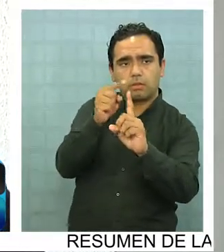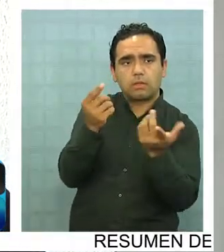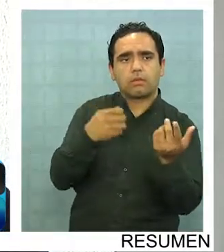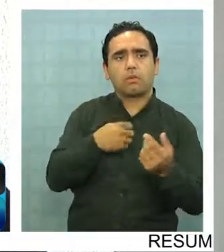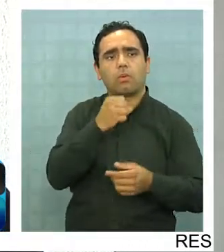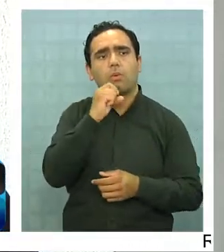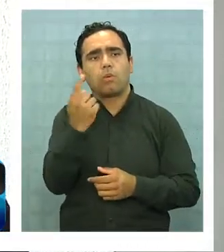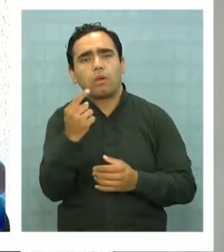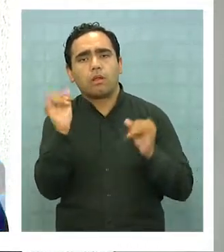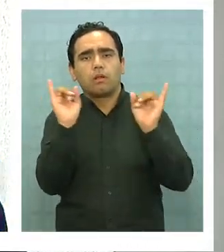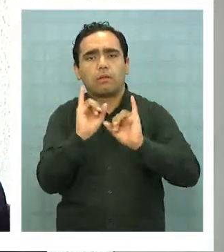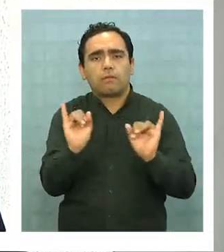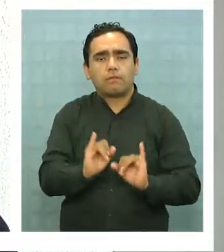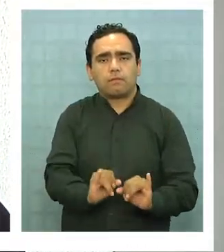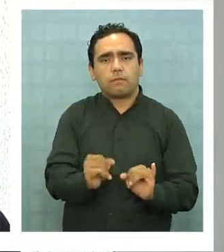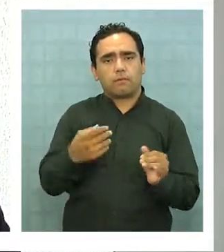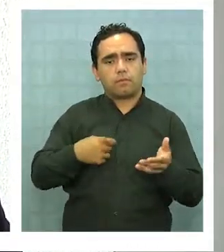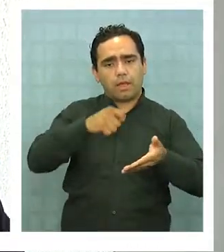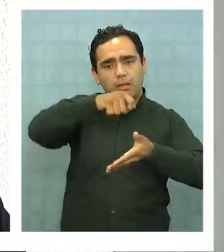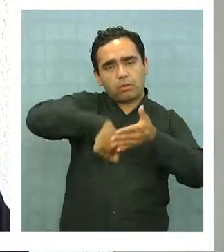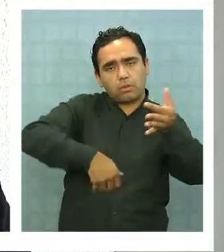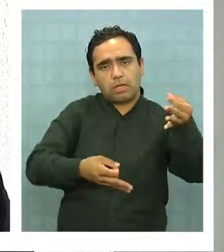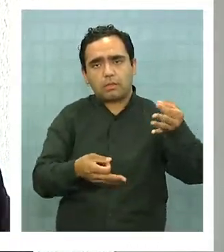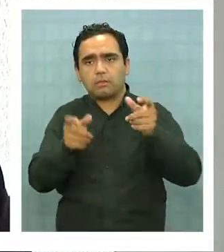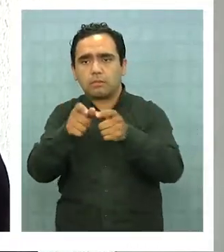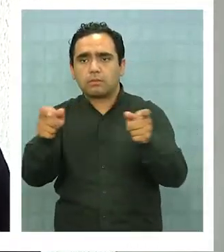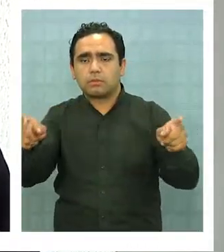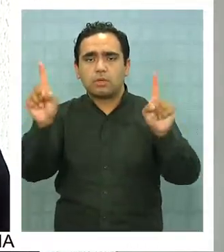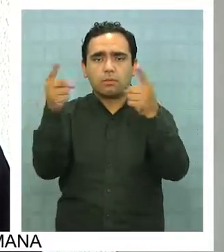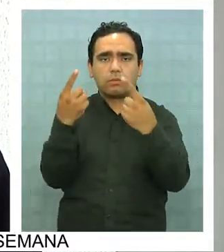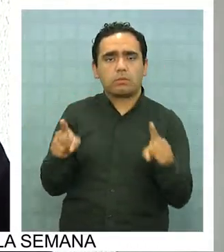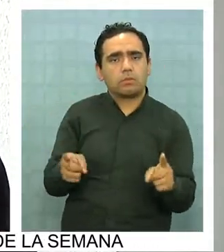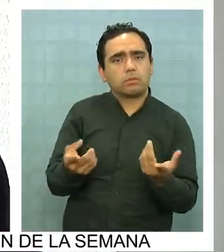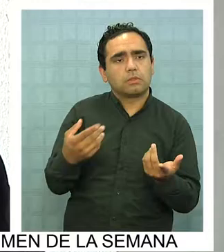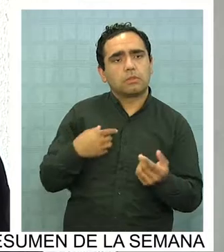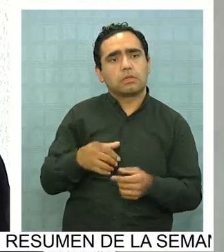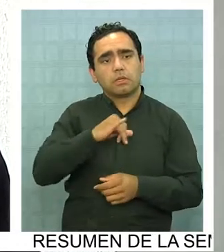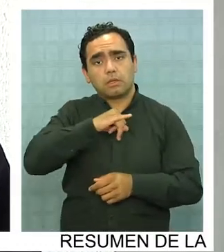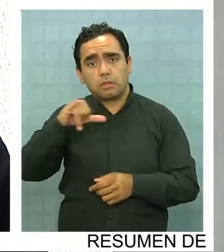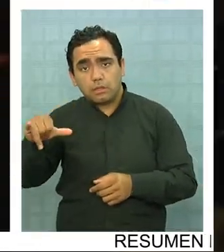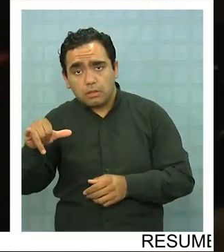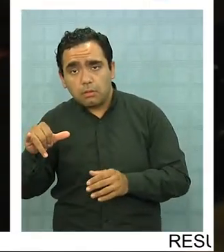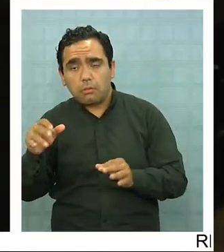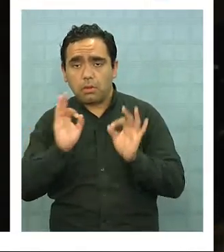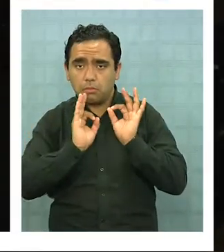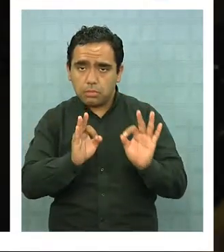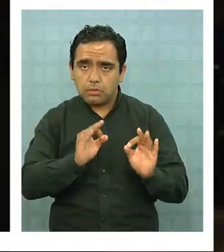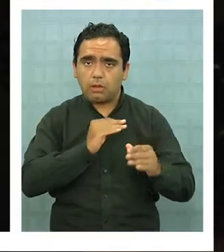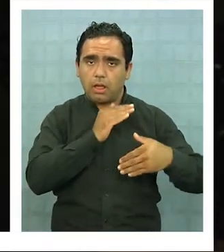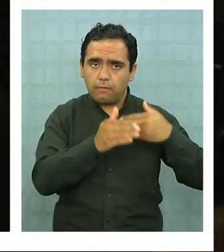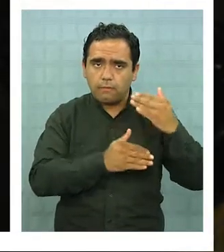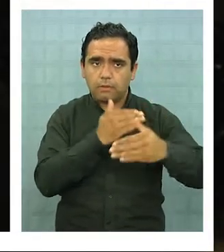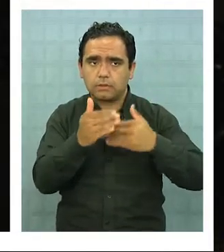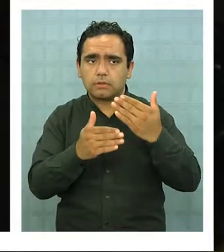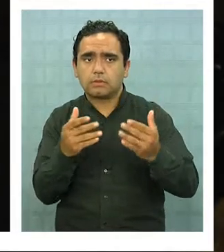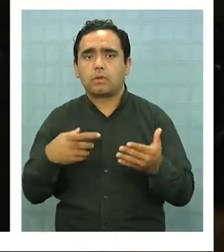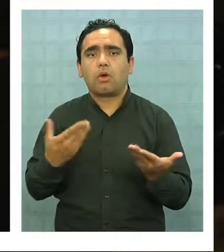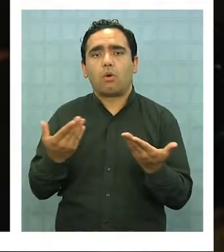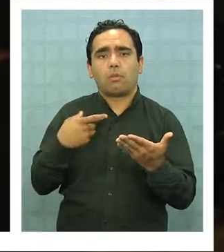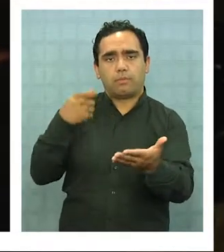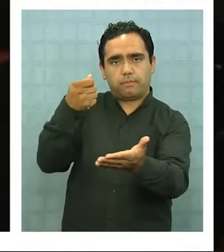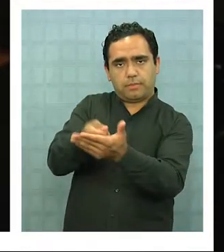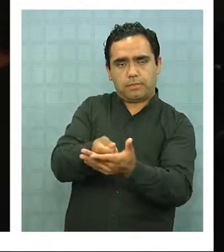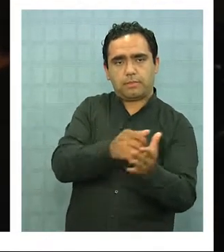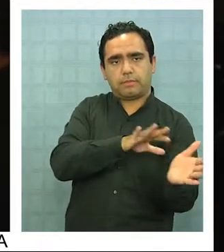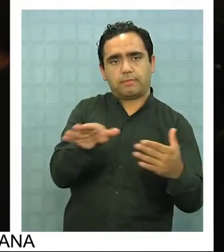amplitud, cuál es la modalidad de los contratos de los músicos. Y una vez que tengamos eso definido, vamos a ir avanzando con respecto al financiamiento.